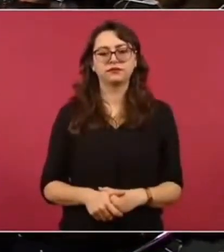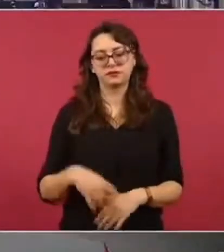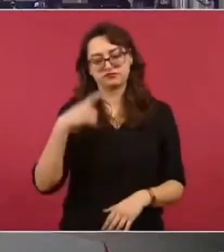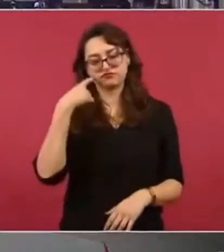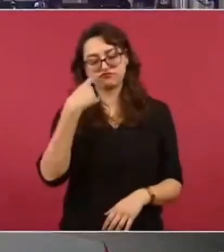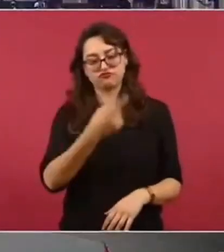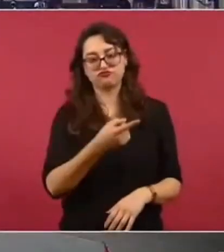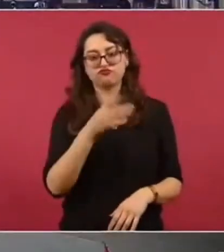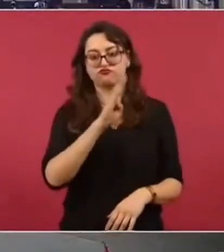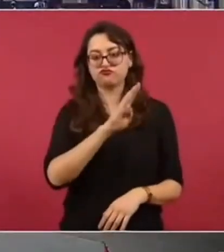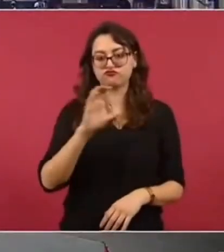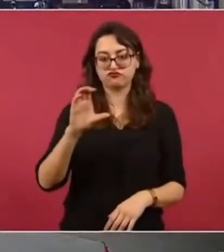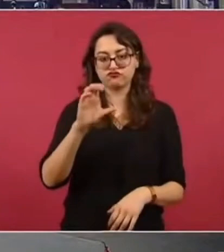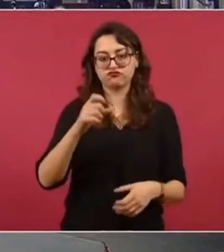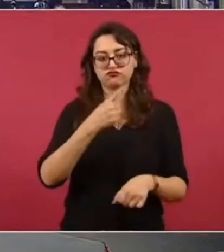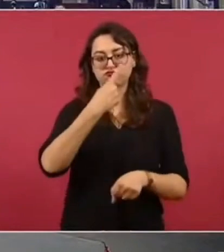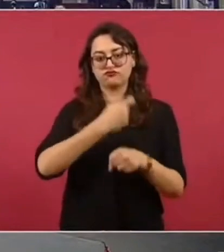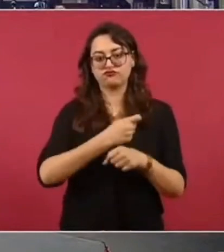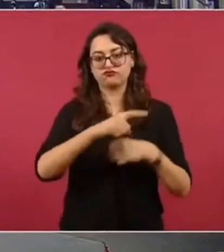California que tiene en primer lugar.